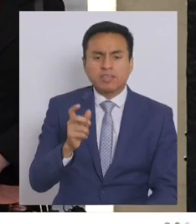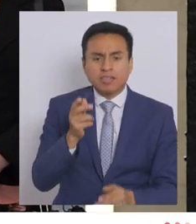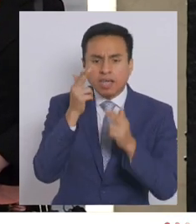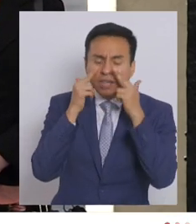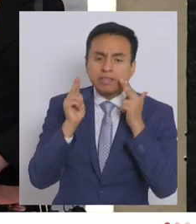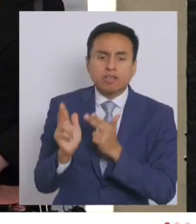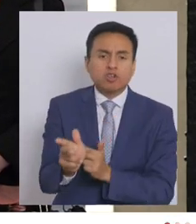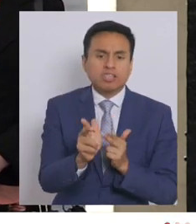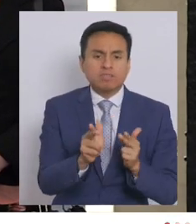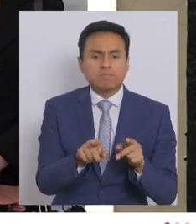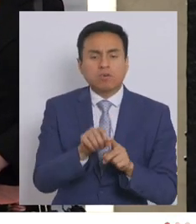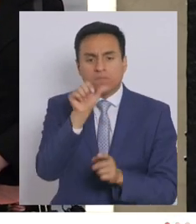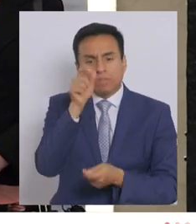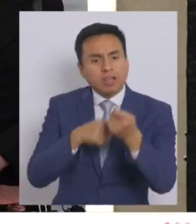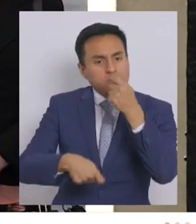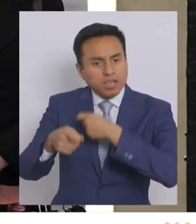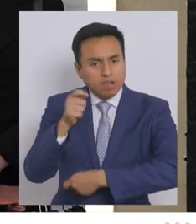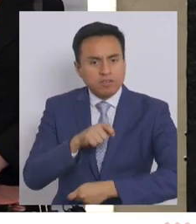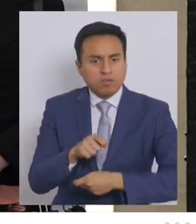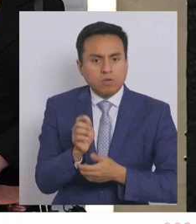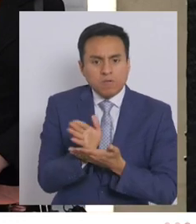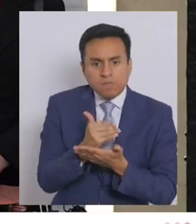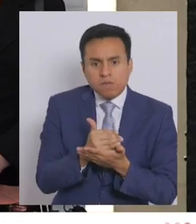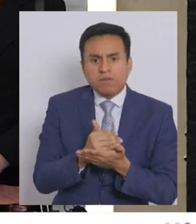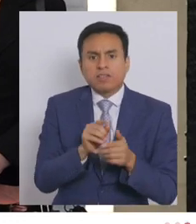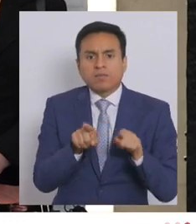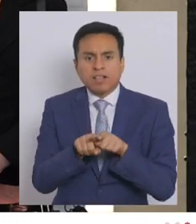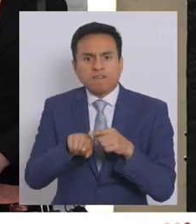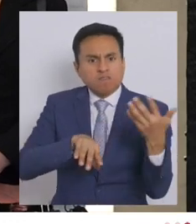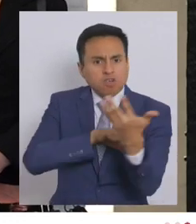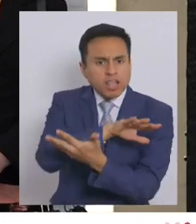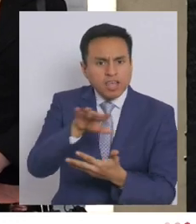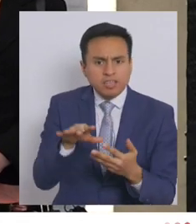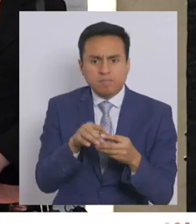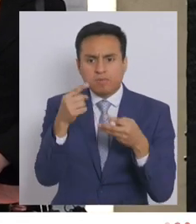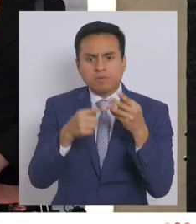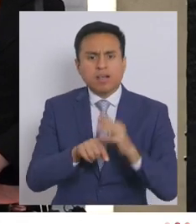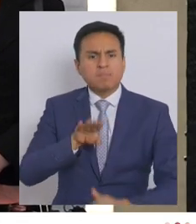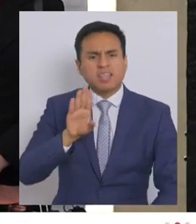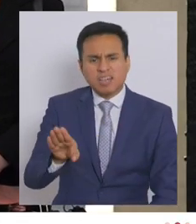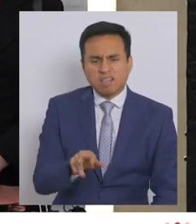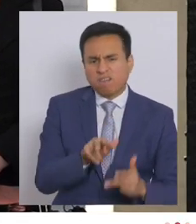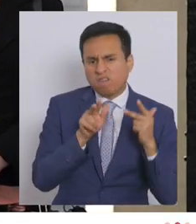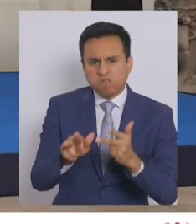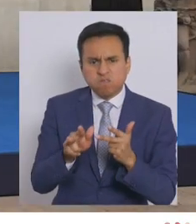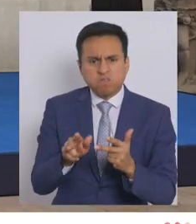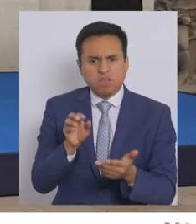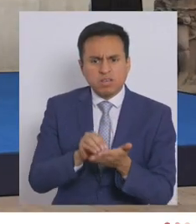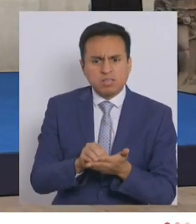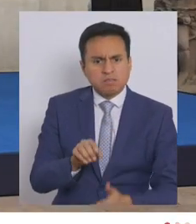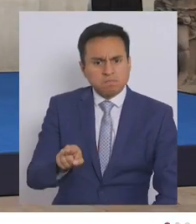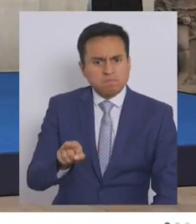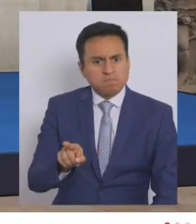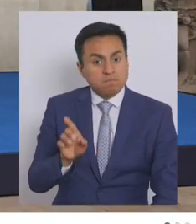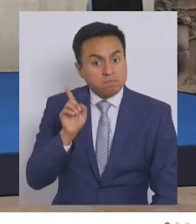terrorismo, el narcotráfico, el crimen organizado, la violencia, junto con las amenazas, el hostigamiento y la coacción,